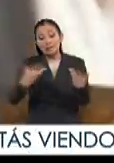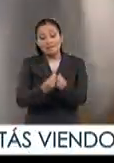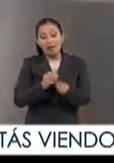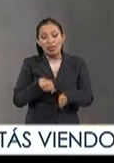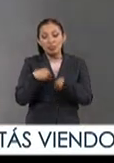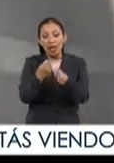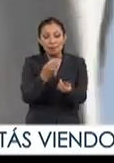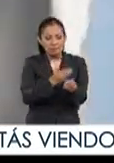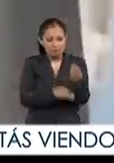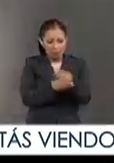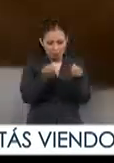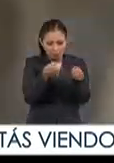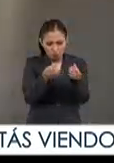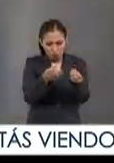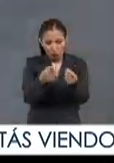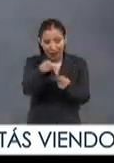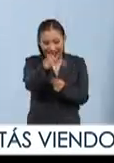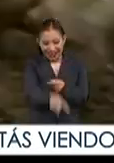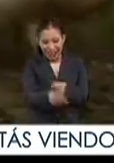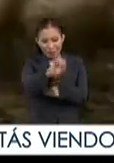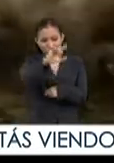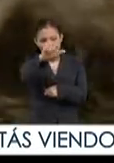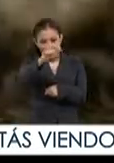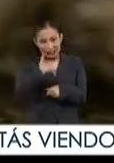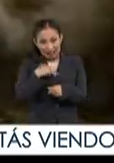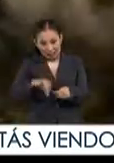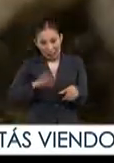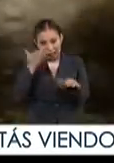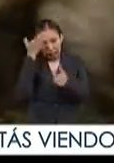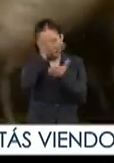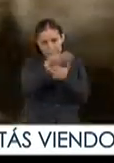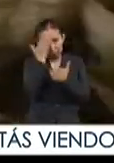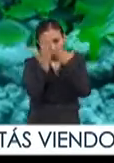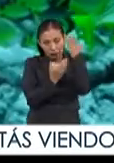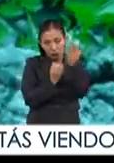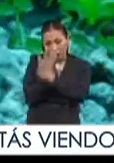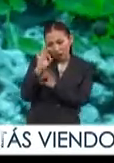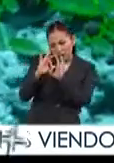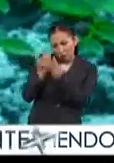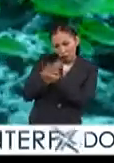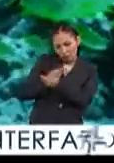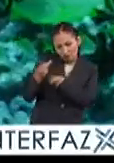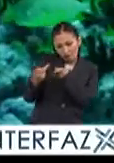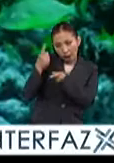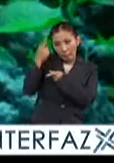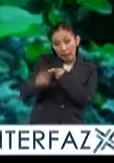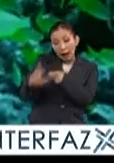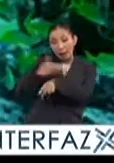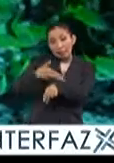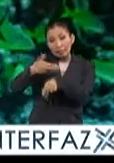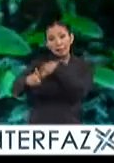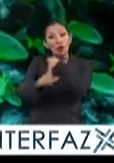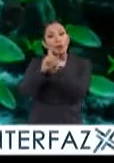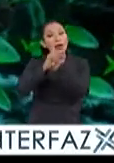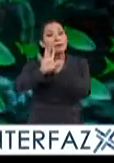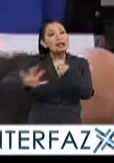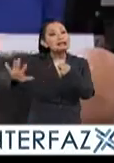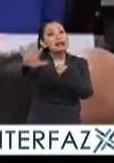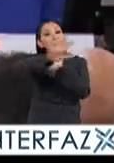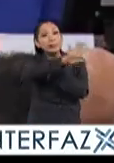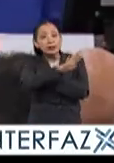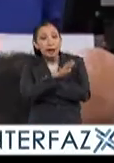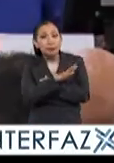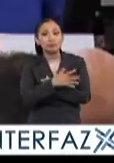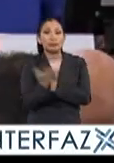brindarán las herramientas necesarias a los profesionistas interesados en la creación de nuevas estrategias para la solución de problemas ambientales.